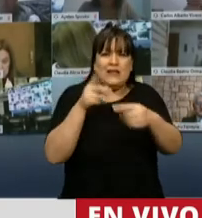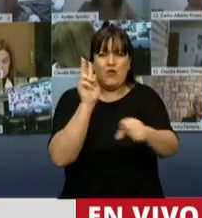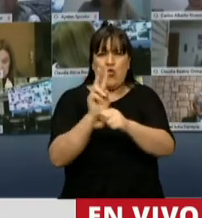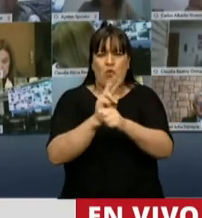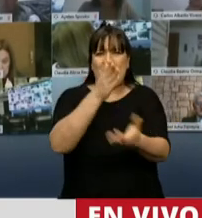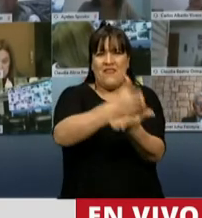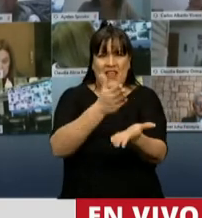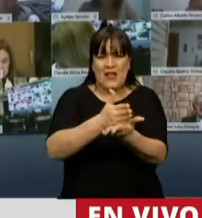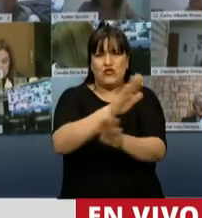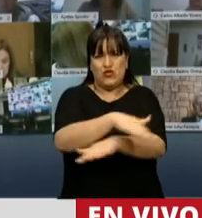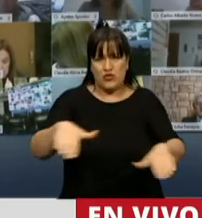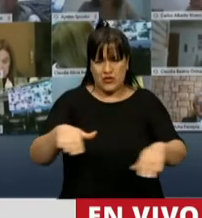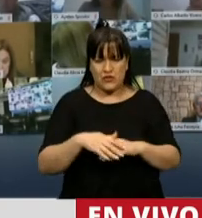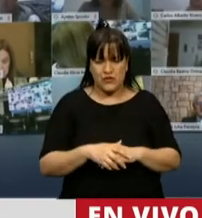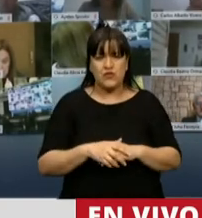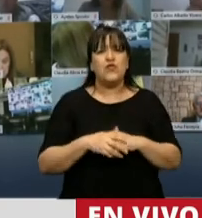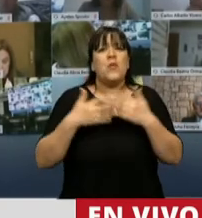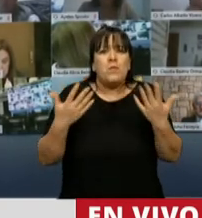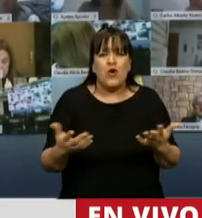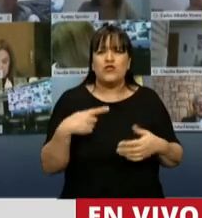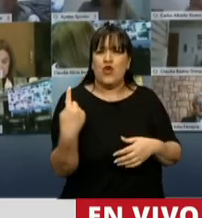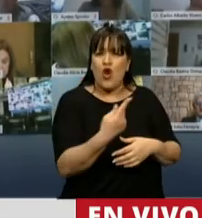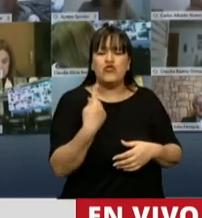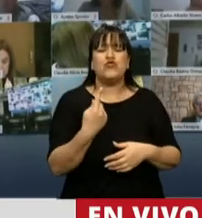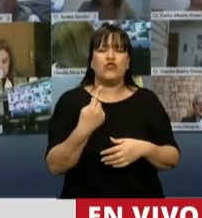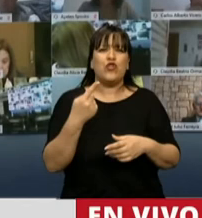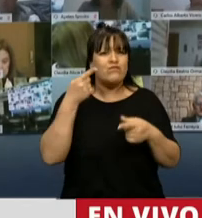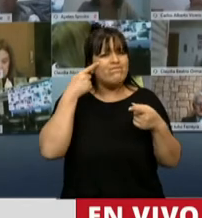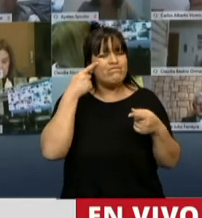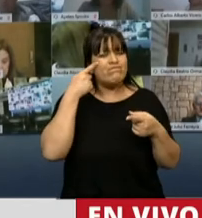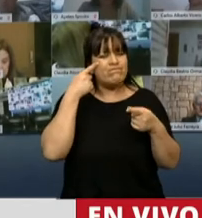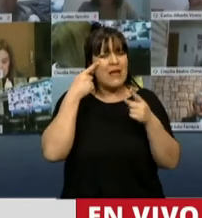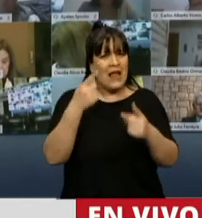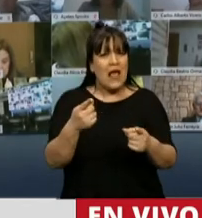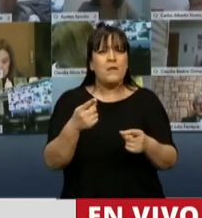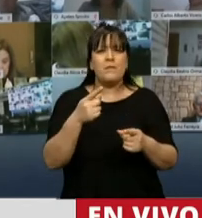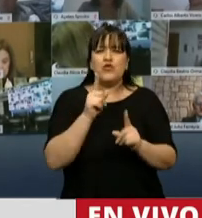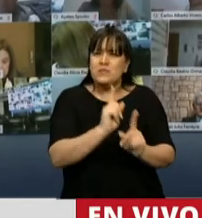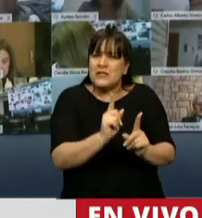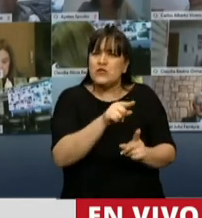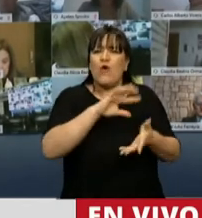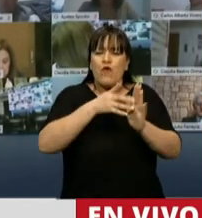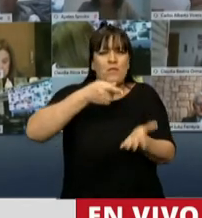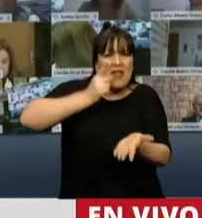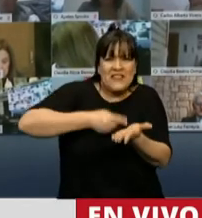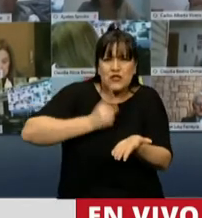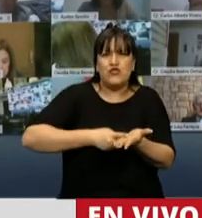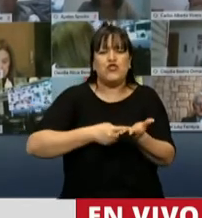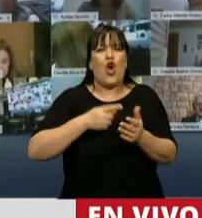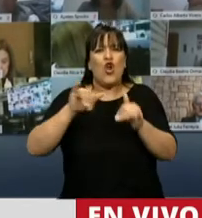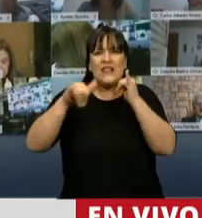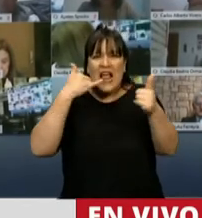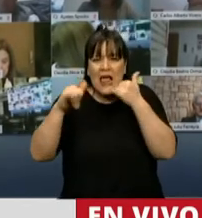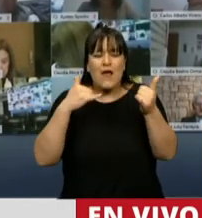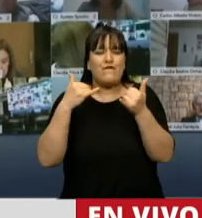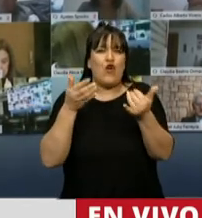con una venada descentralizada. Por eso nosotros creemos que todas estas aplicaciones y las líneas telefónicas